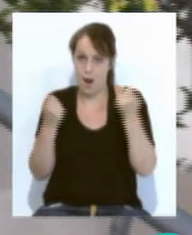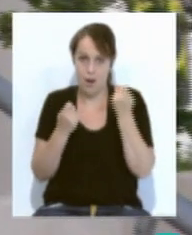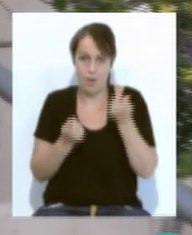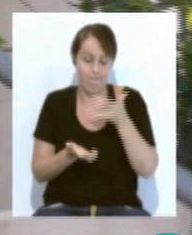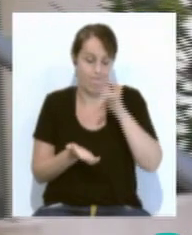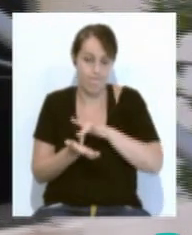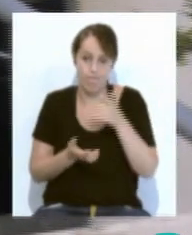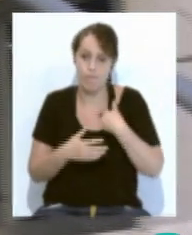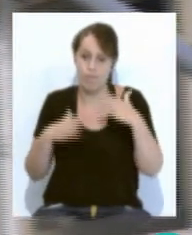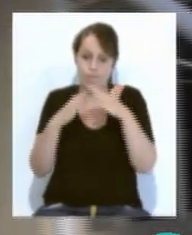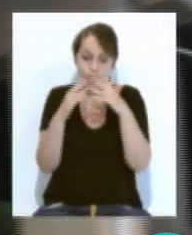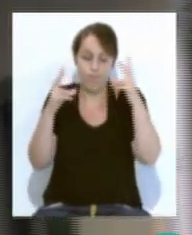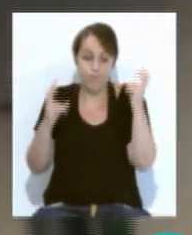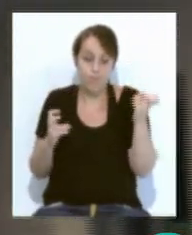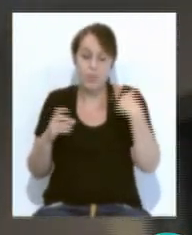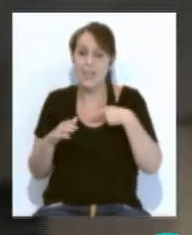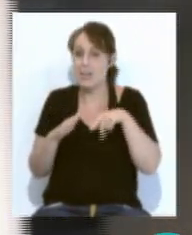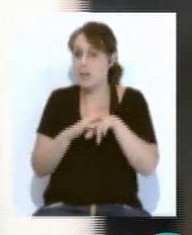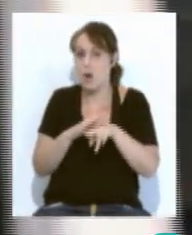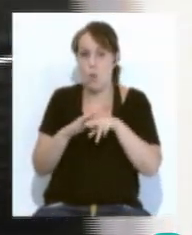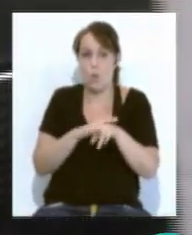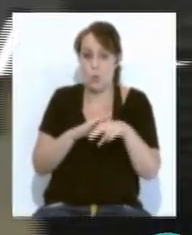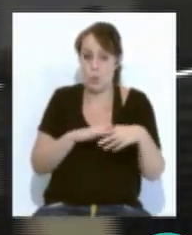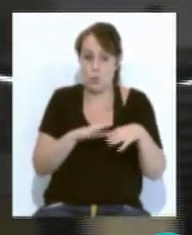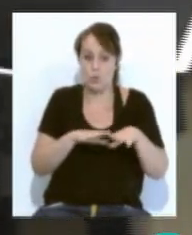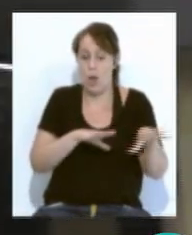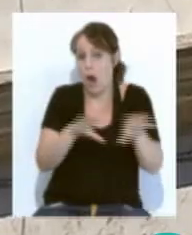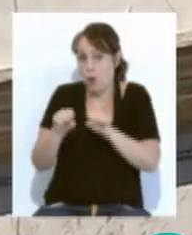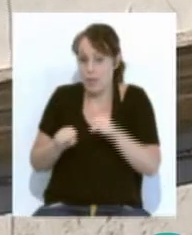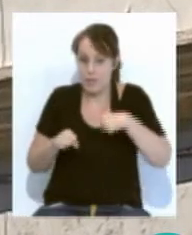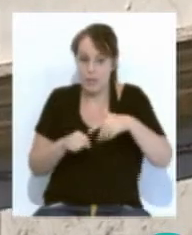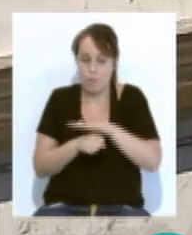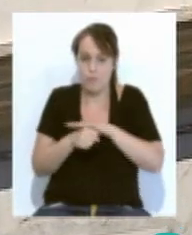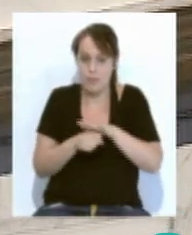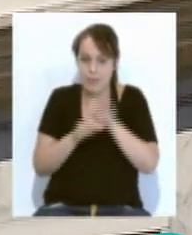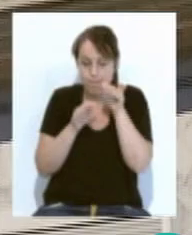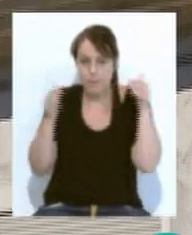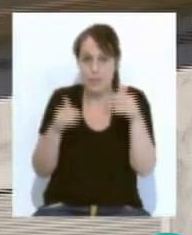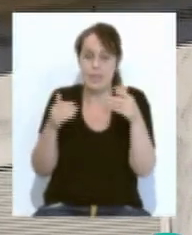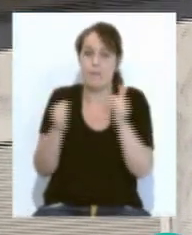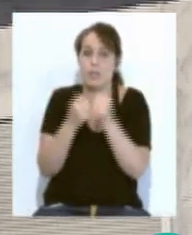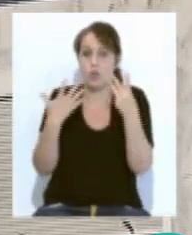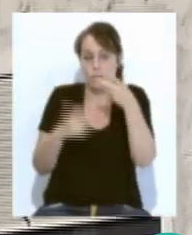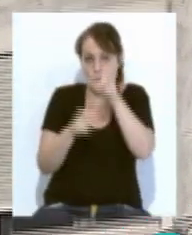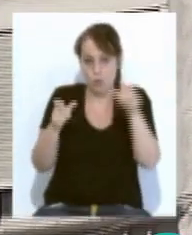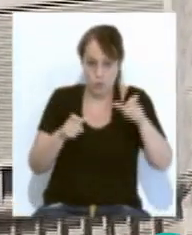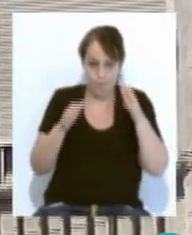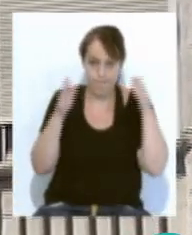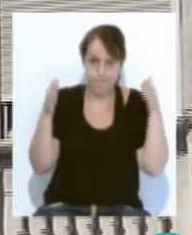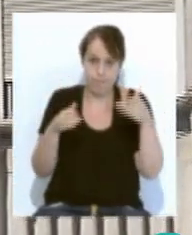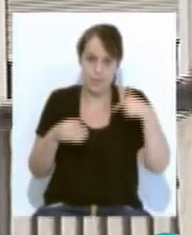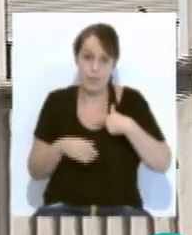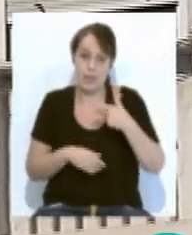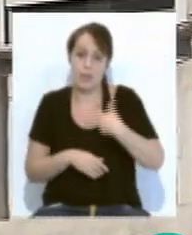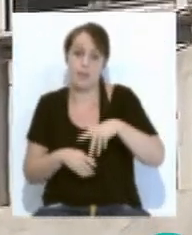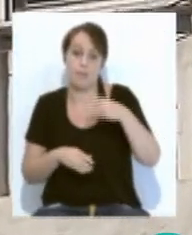periodo de confinamiento domiciliario los recursos de acogida de la provincia atendieron a 28 personas. La asesora del programa del